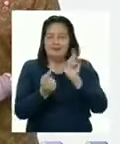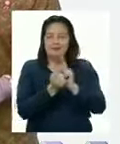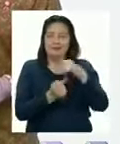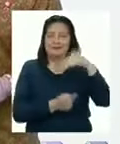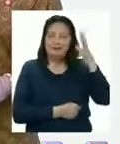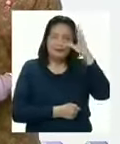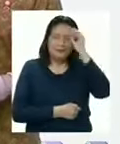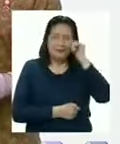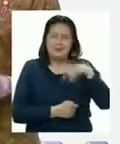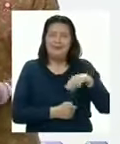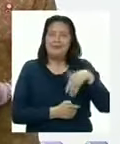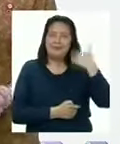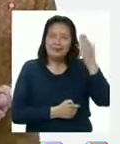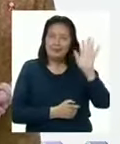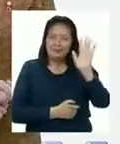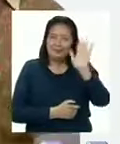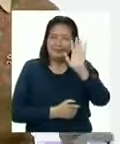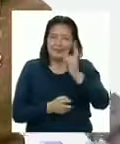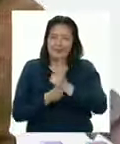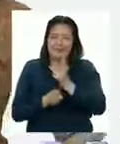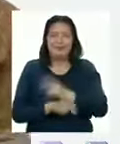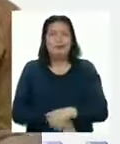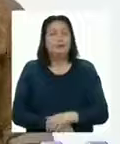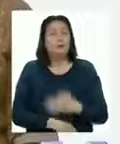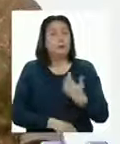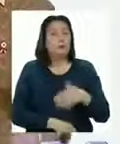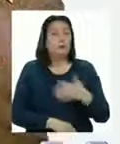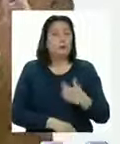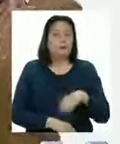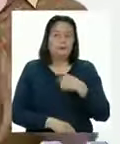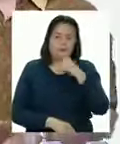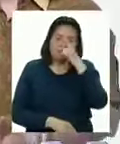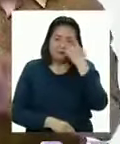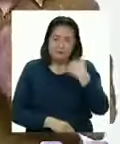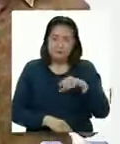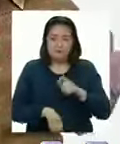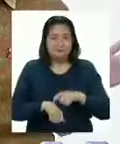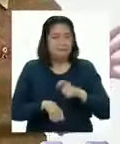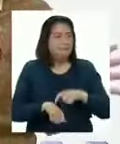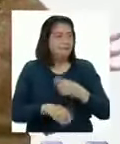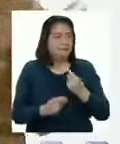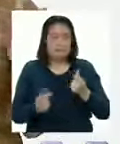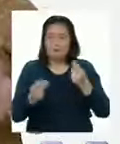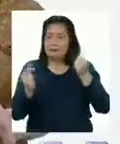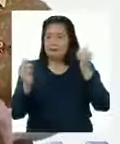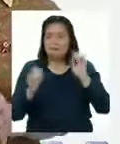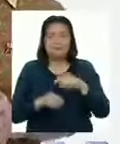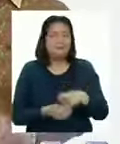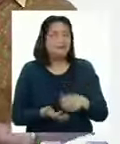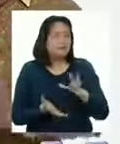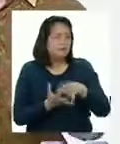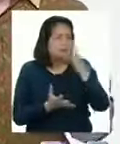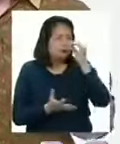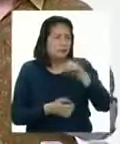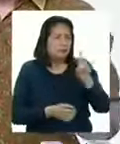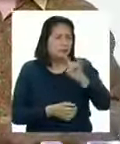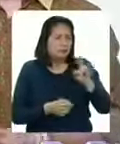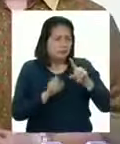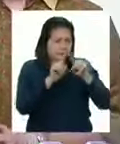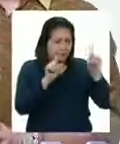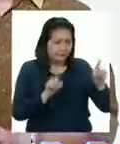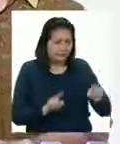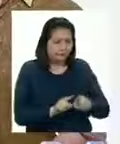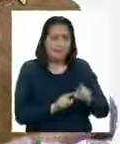Cuídense mucho Hasta el siguiente programa Uf, chicas y chicos El tiempo se nos ha ido volando Hemos aprendido a usar la